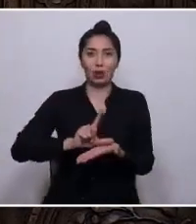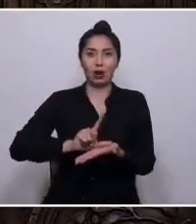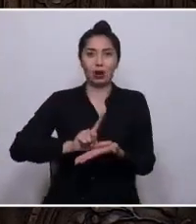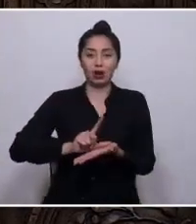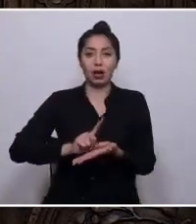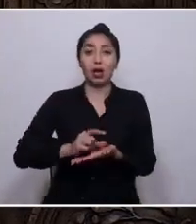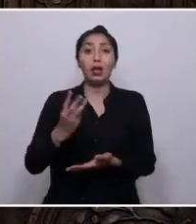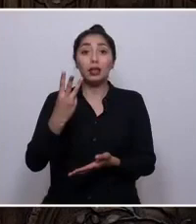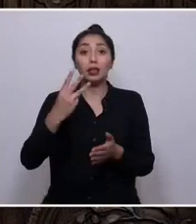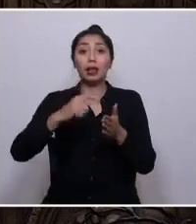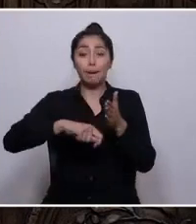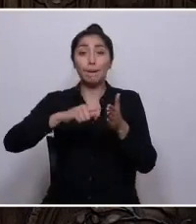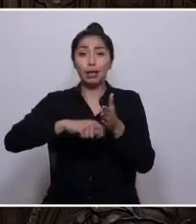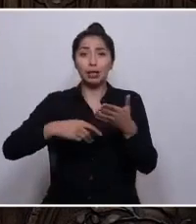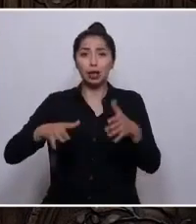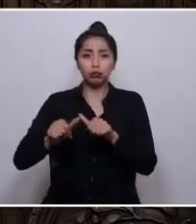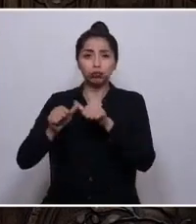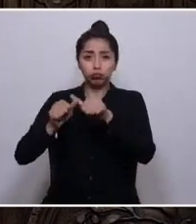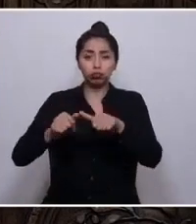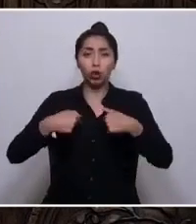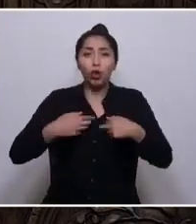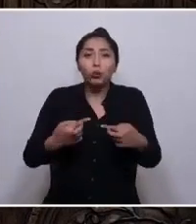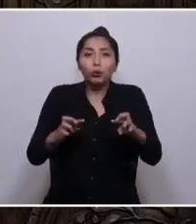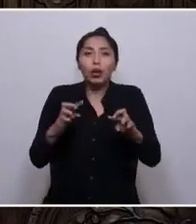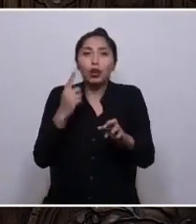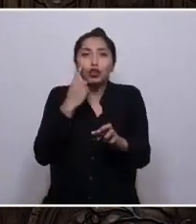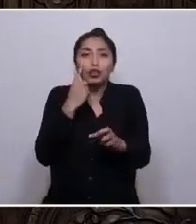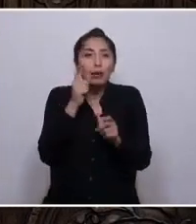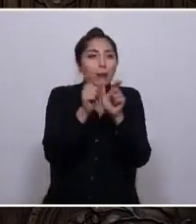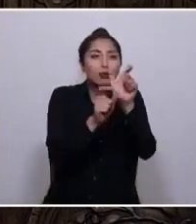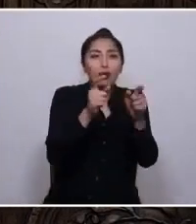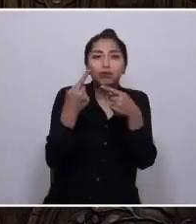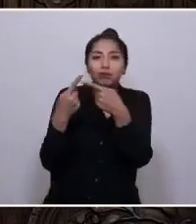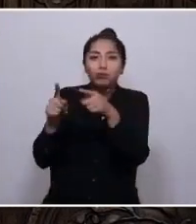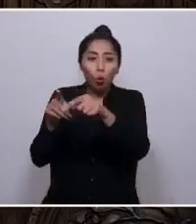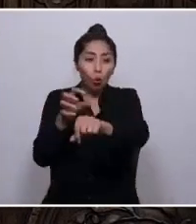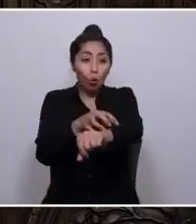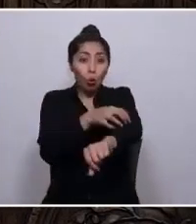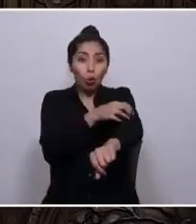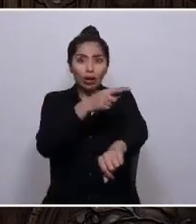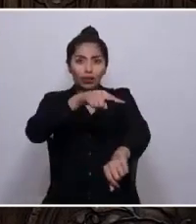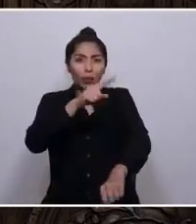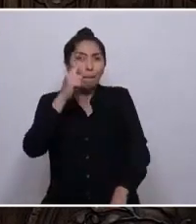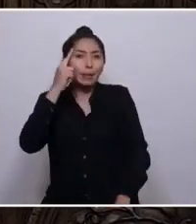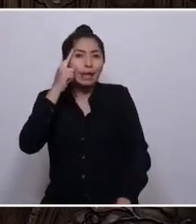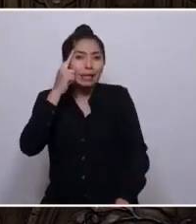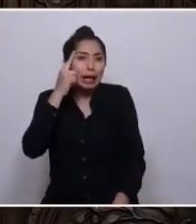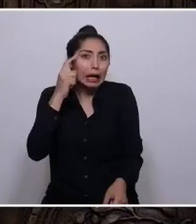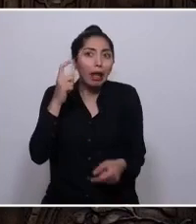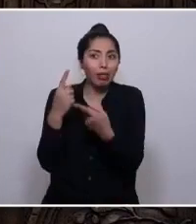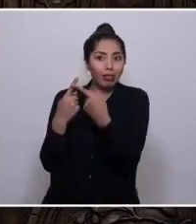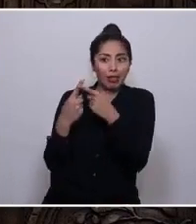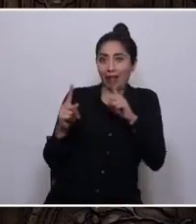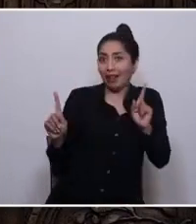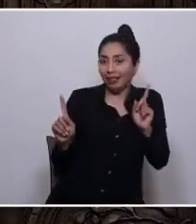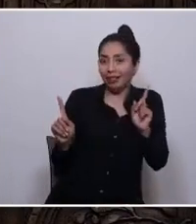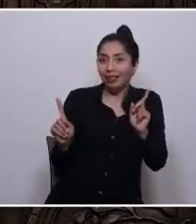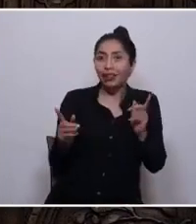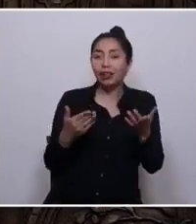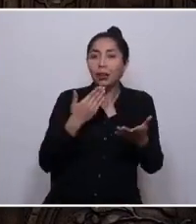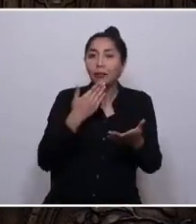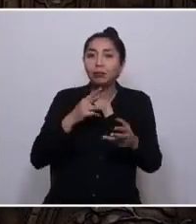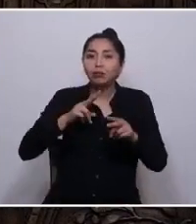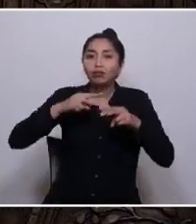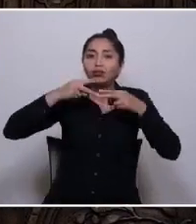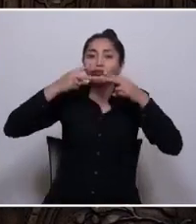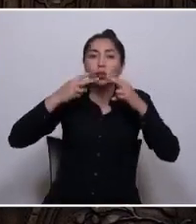he tenido la oportunidad de conocer a personas de otros territorios que piensan y creen de formas diferentes, que respiran